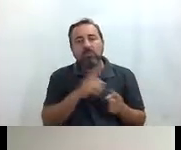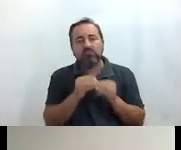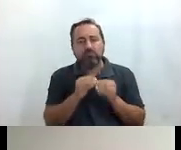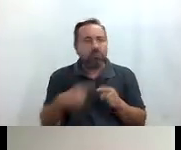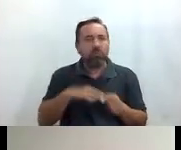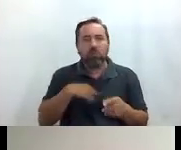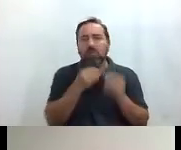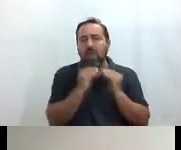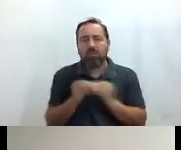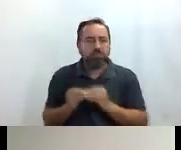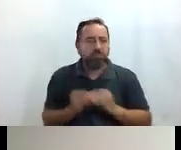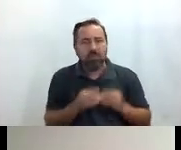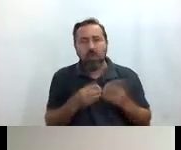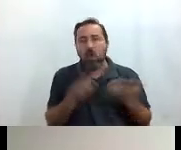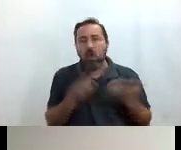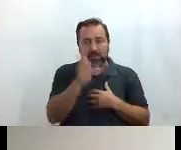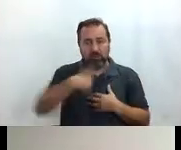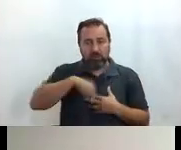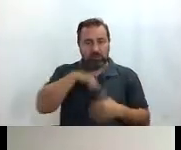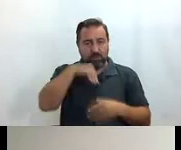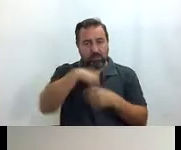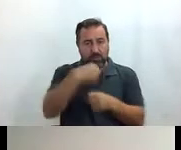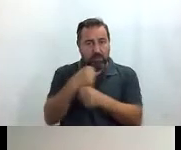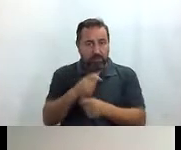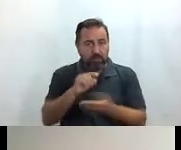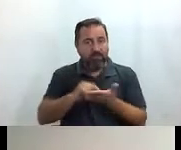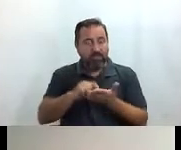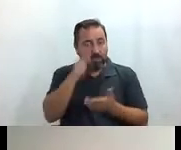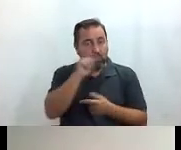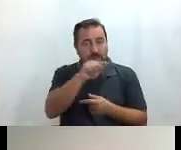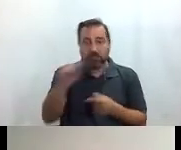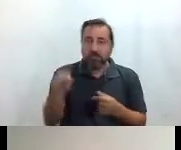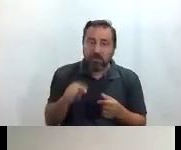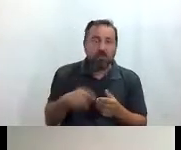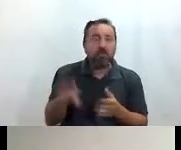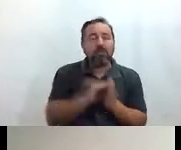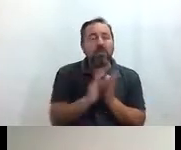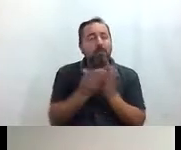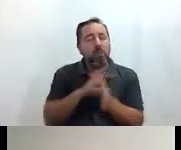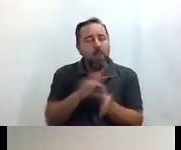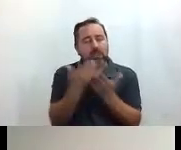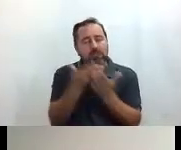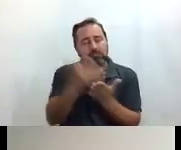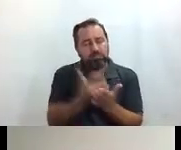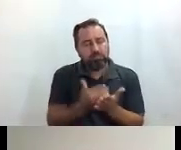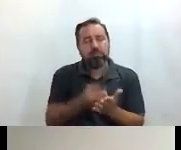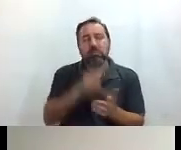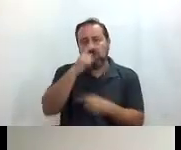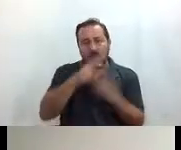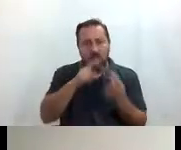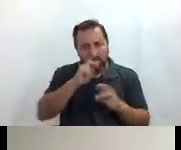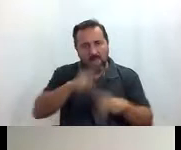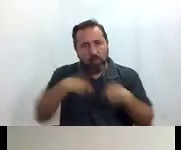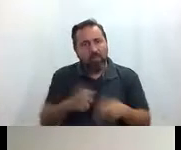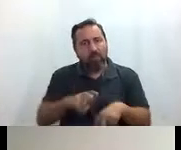lo que hacemos las 80 personas que trabajamos en las oficinas de turismo están recogidas en manuales que actualizamos anualmente y todo el mundo